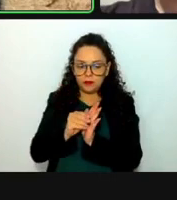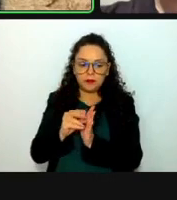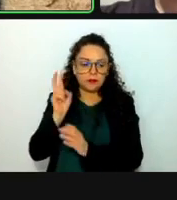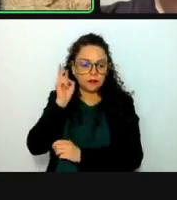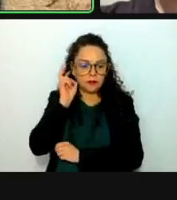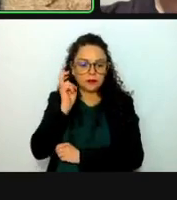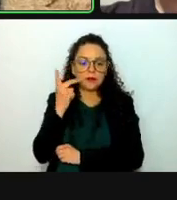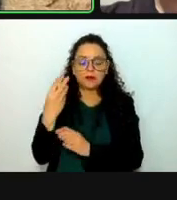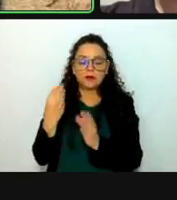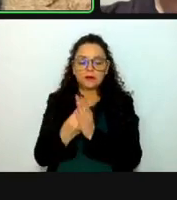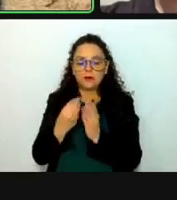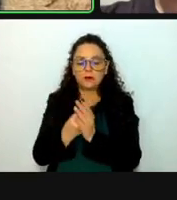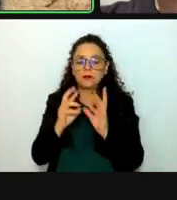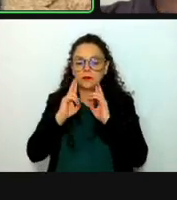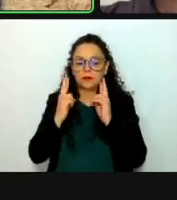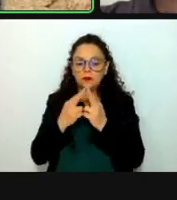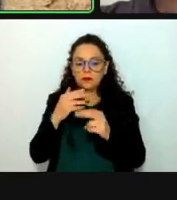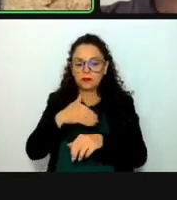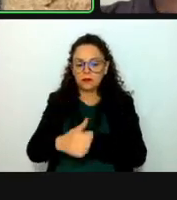décimo primera sesión ordinaria.